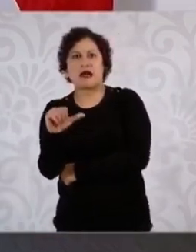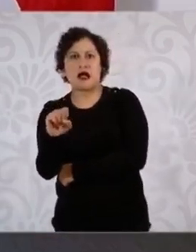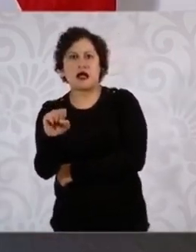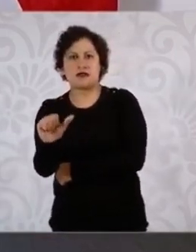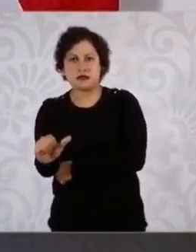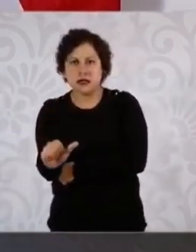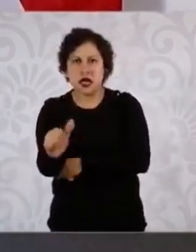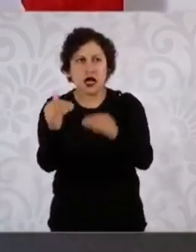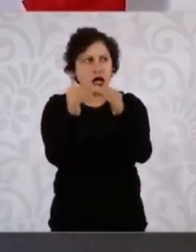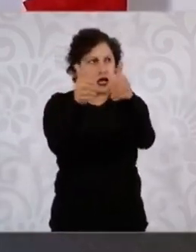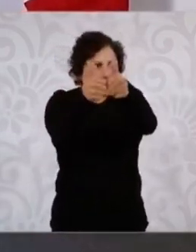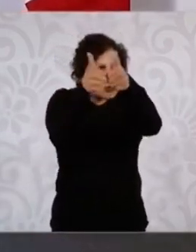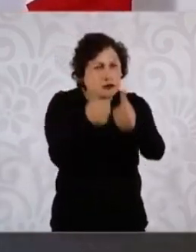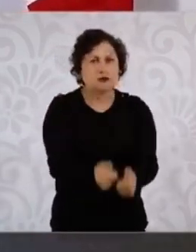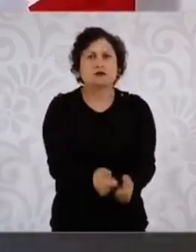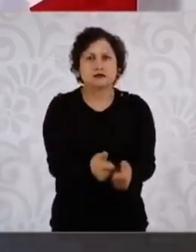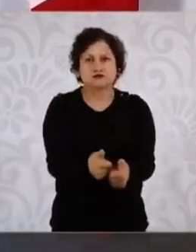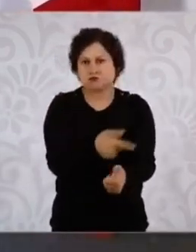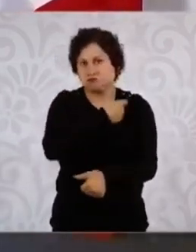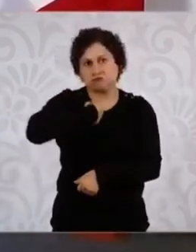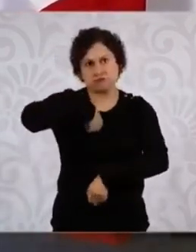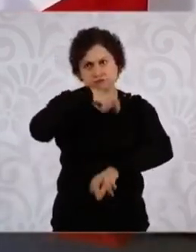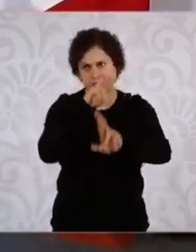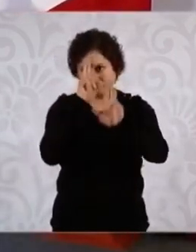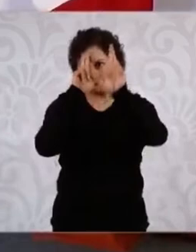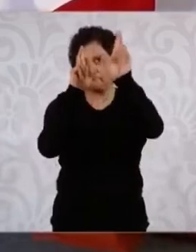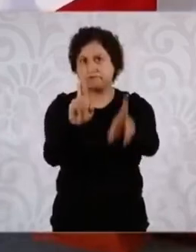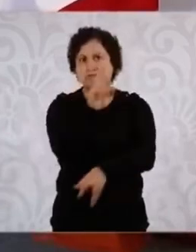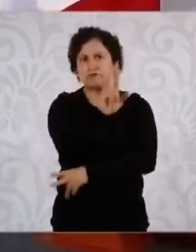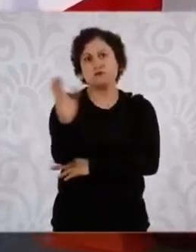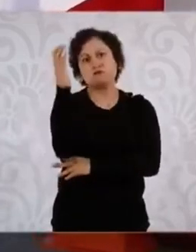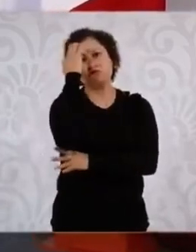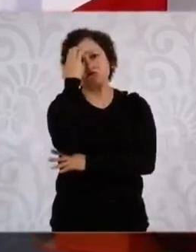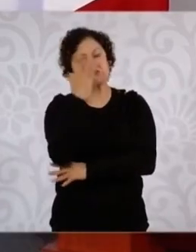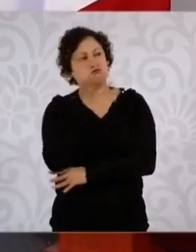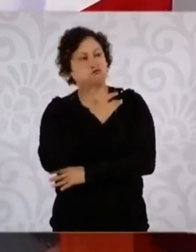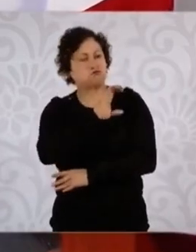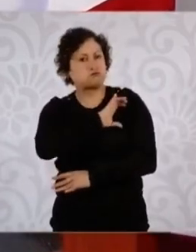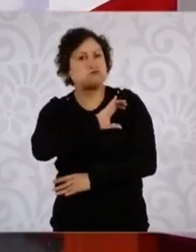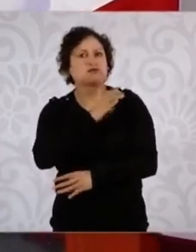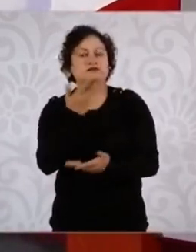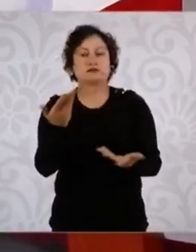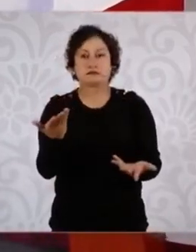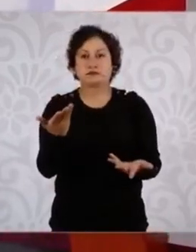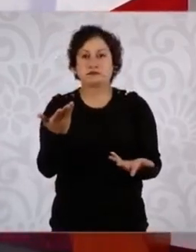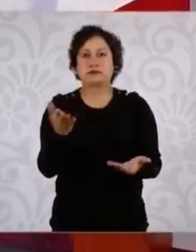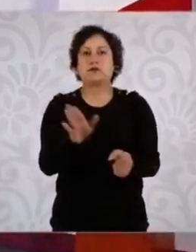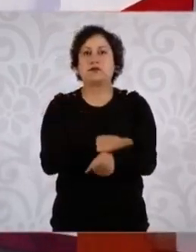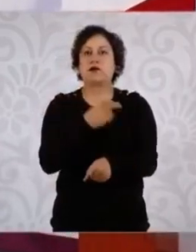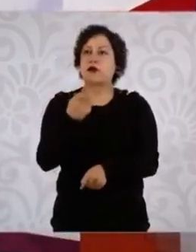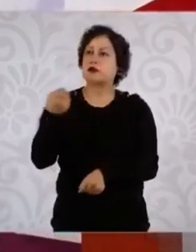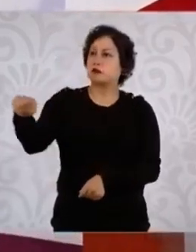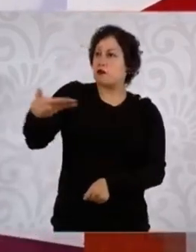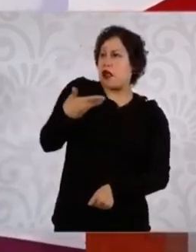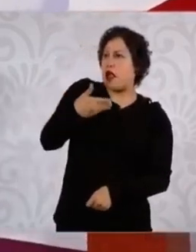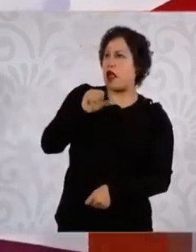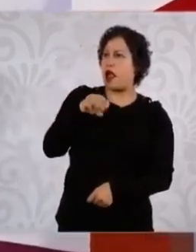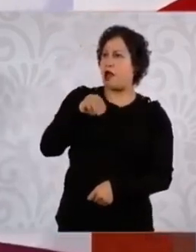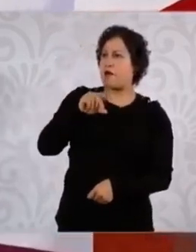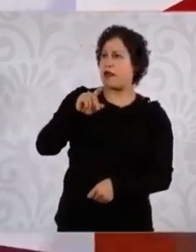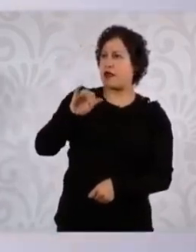respeto, nuestro cariño, nuestro reconocimiento. Entonces, que me digan ama de casa, pues a mucho orgullo,